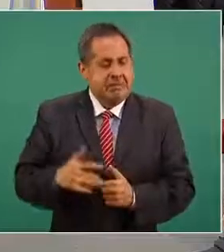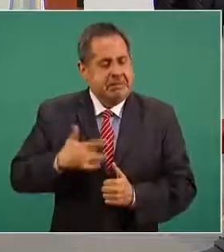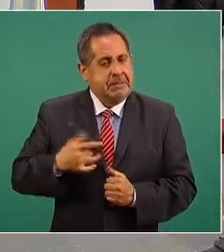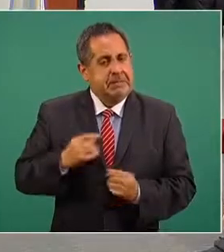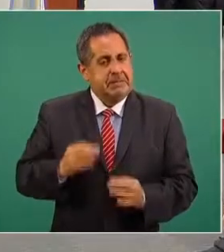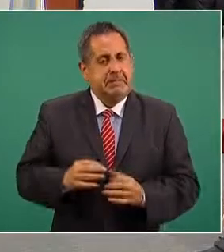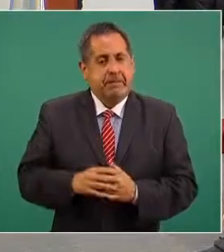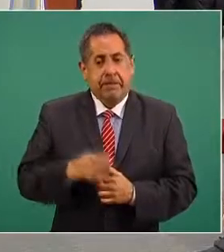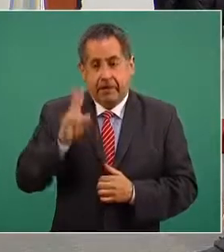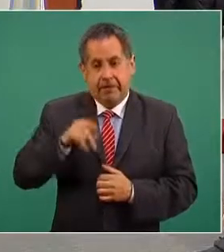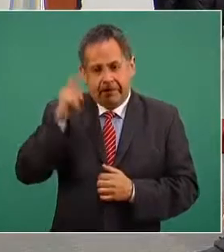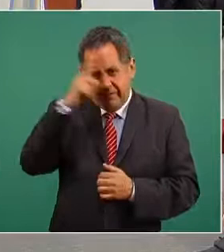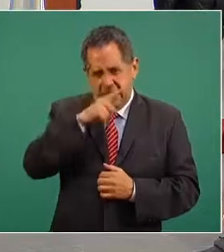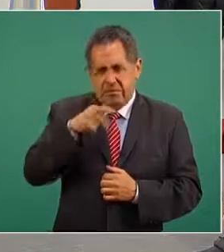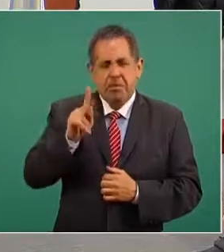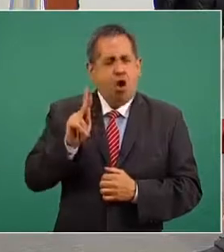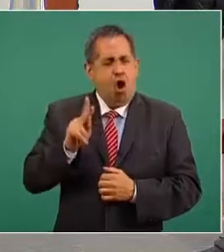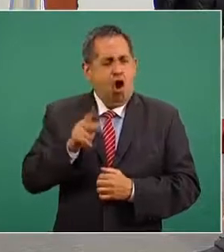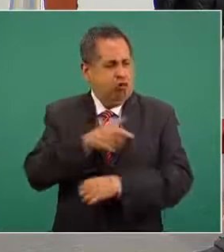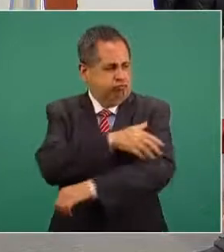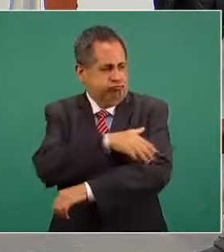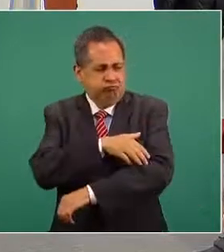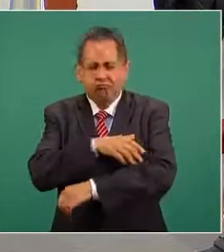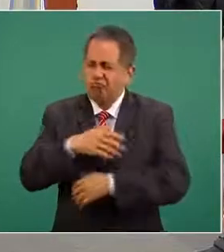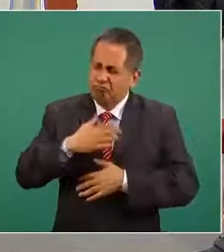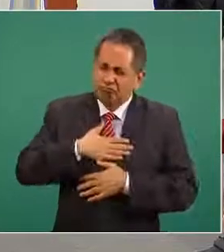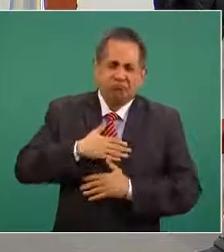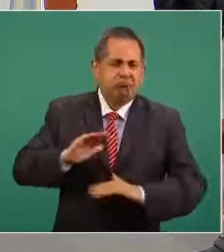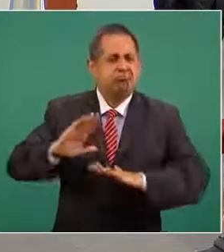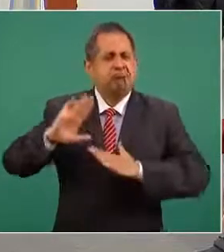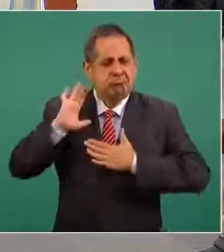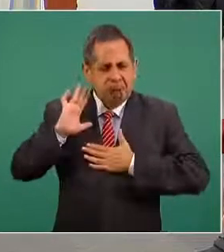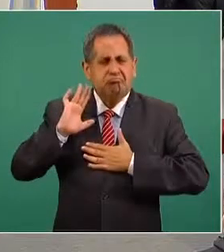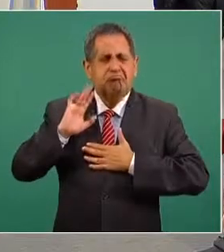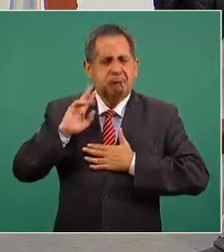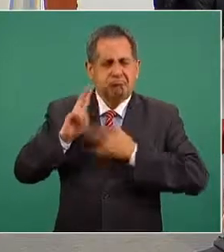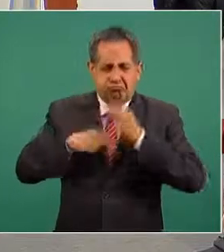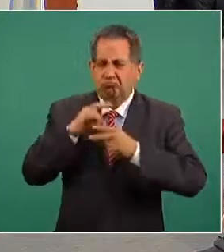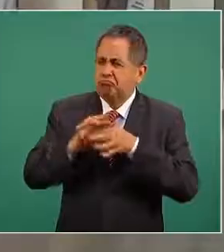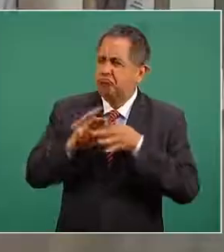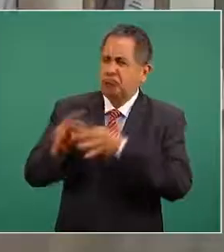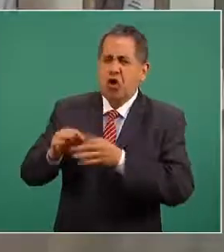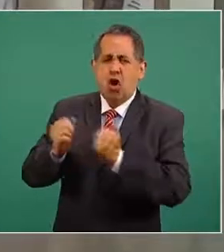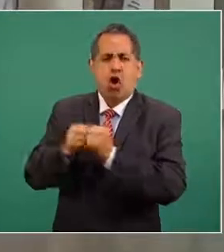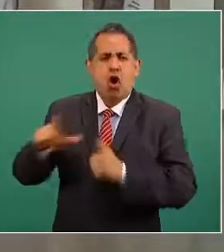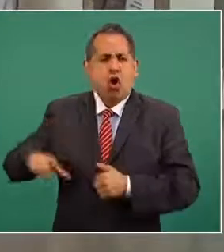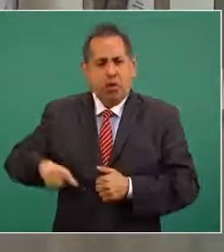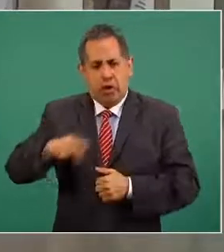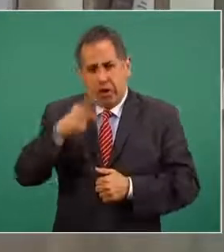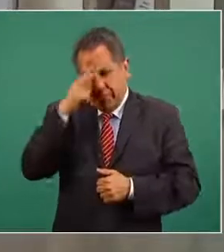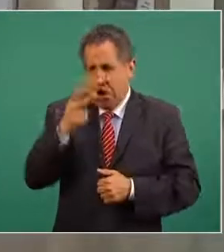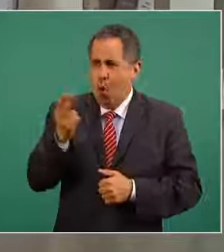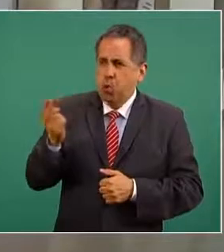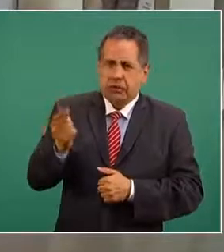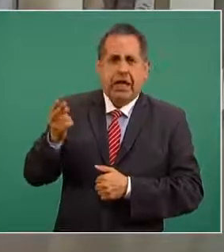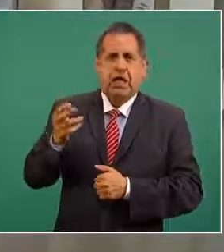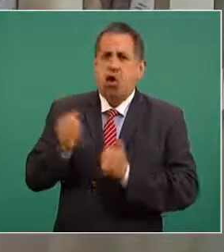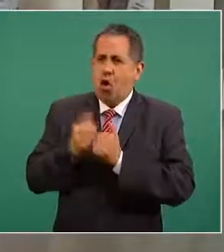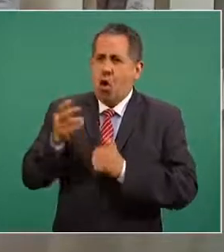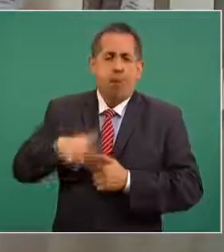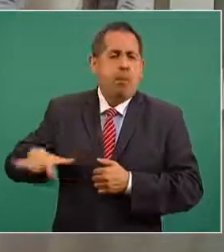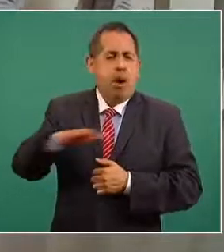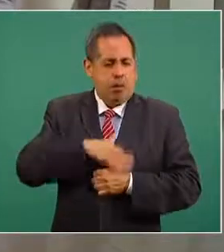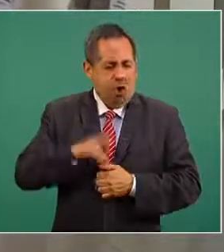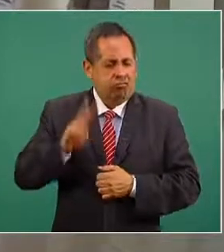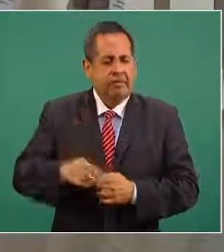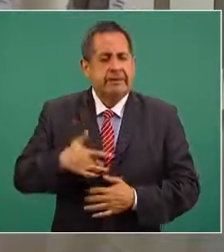es complicado pero nosotros nos comprometimos con el gobierno de México con usted con el pueblo y la